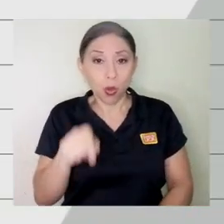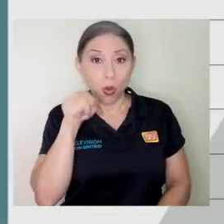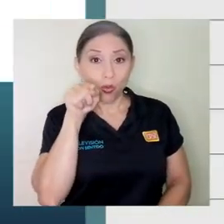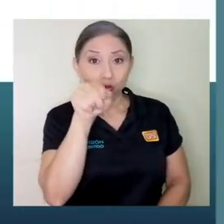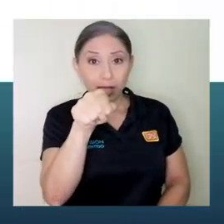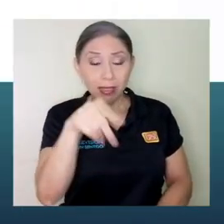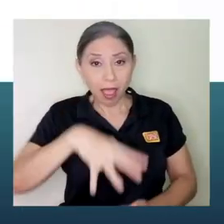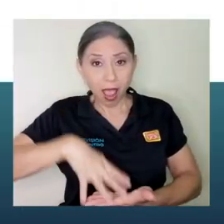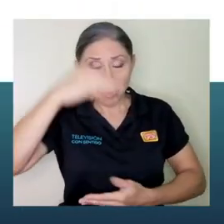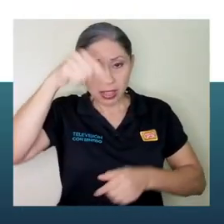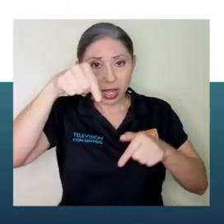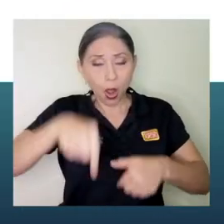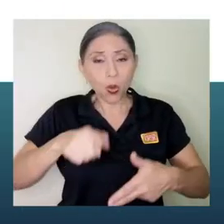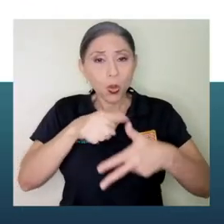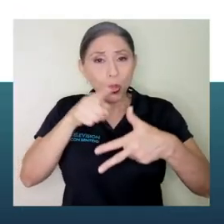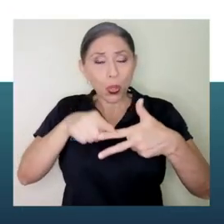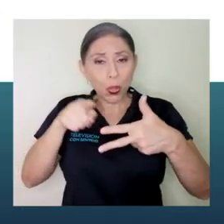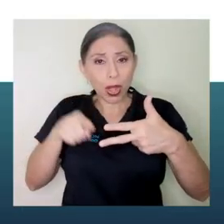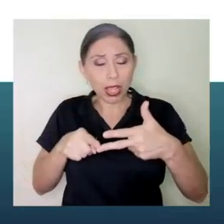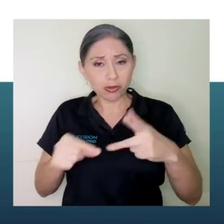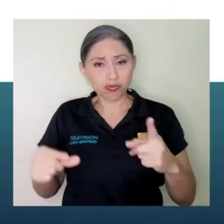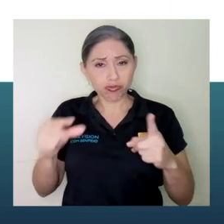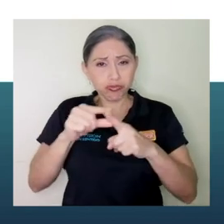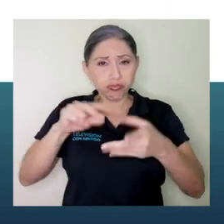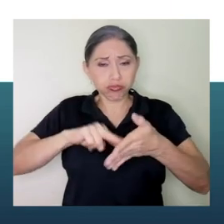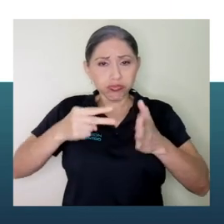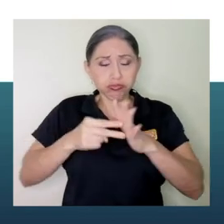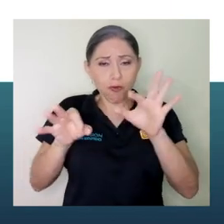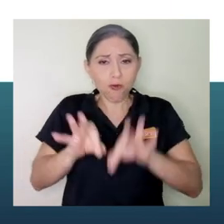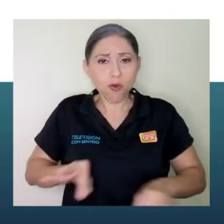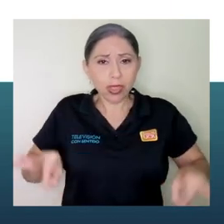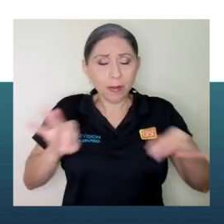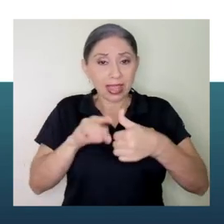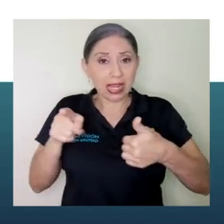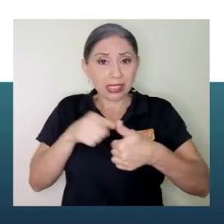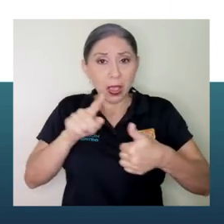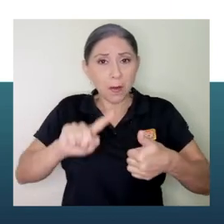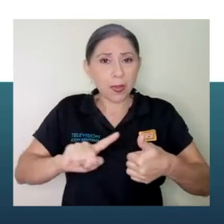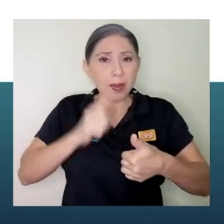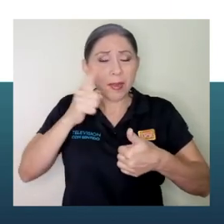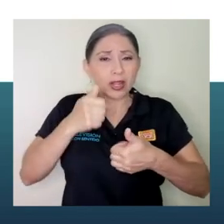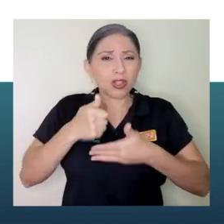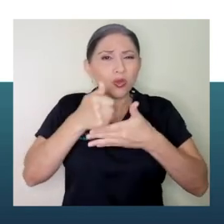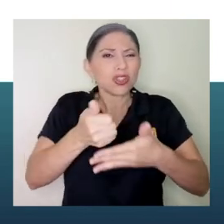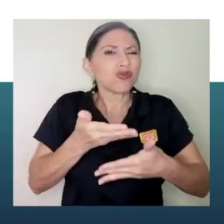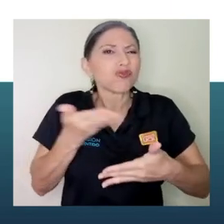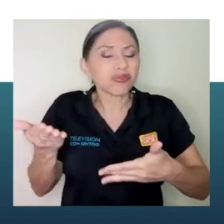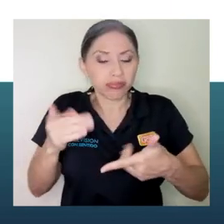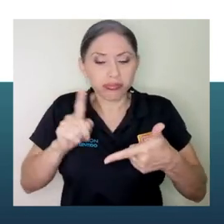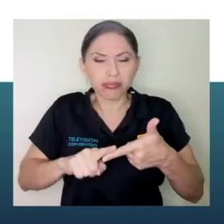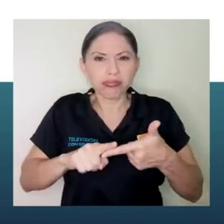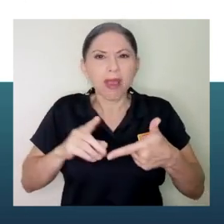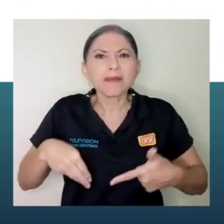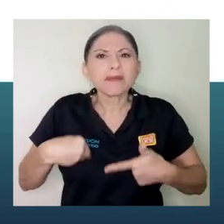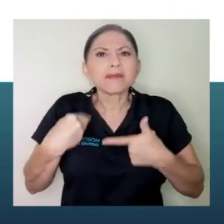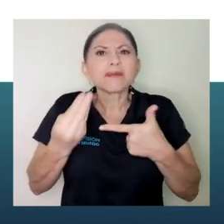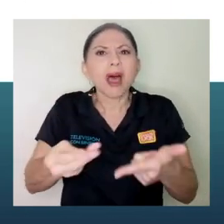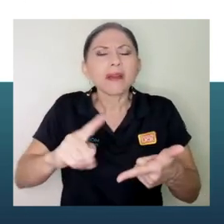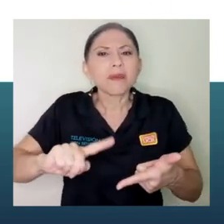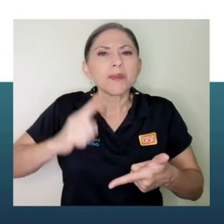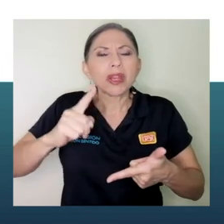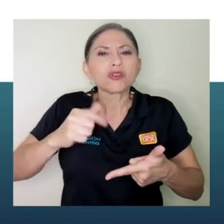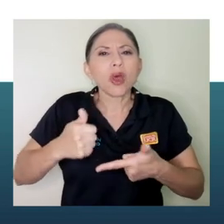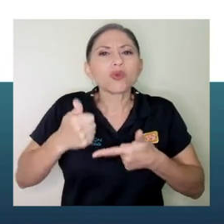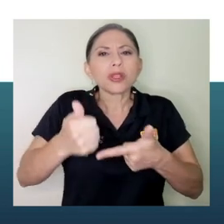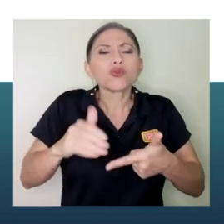Usted hoy aprenderá sobre tres conceptos fundamentales. ¿Qué son primeros auxilios? ¿Cómo se deben de brindar esos